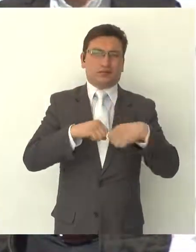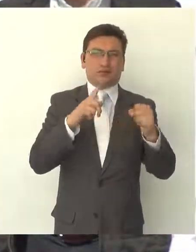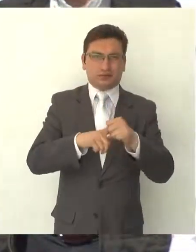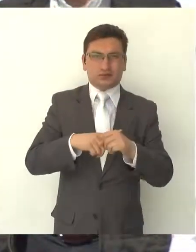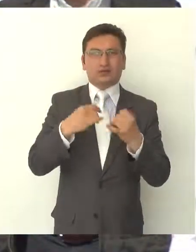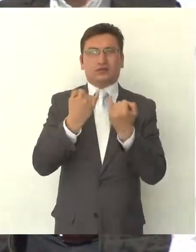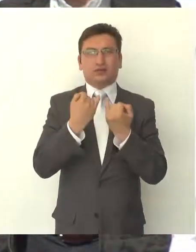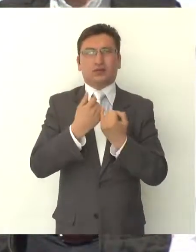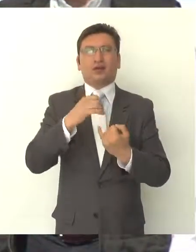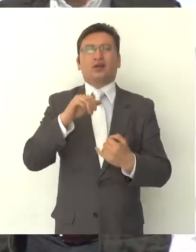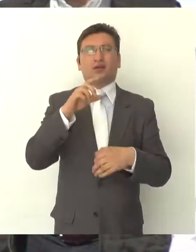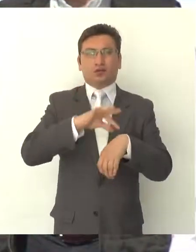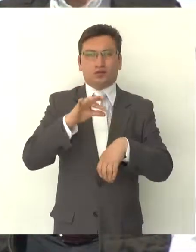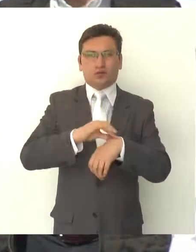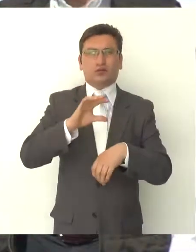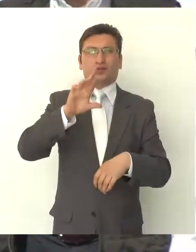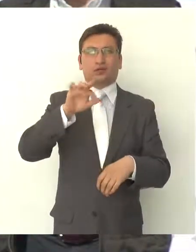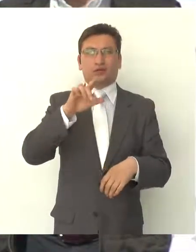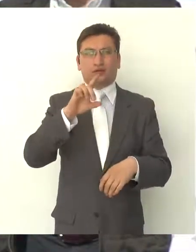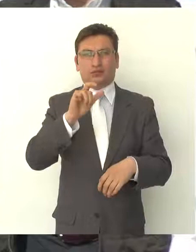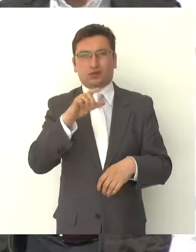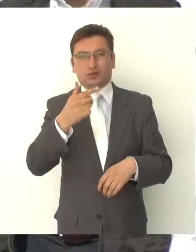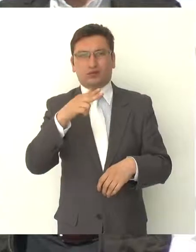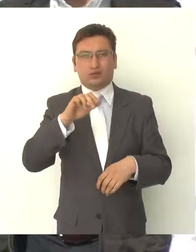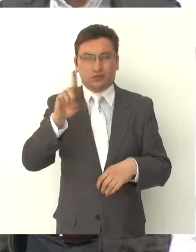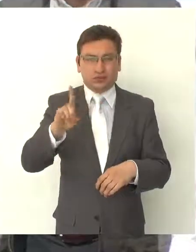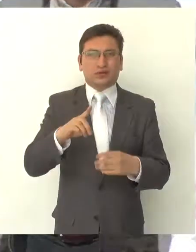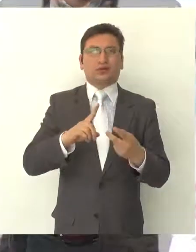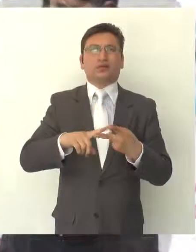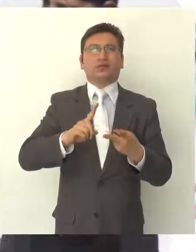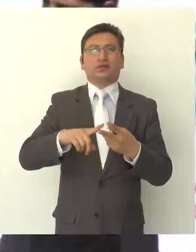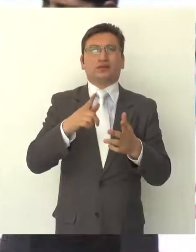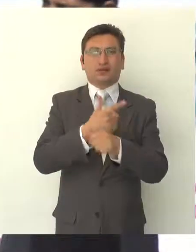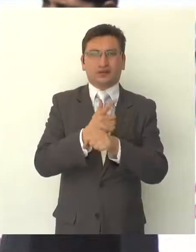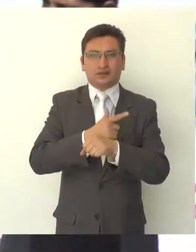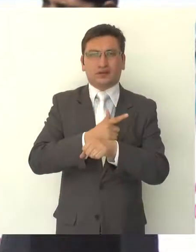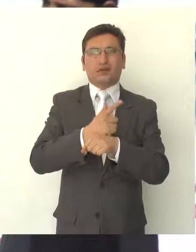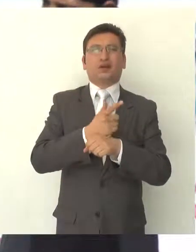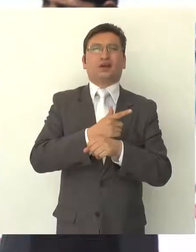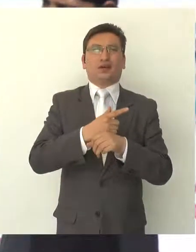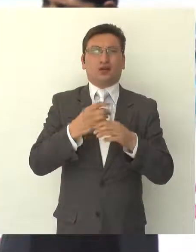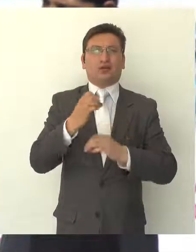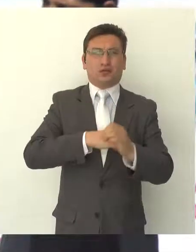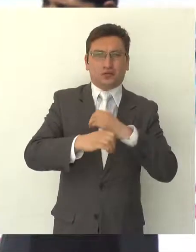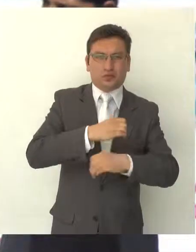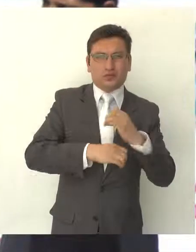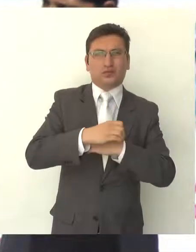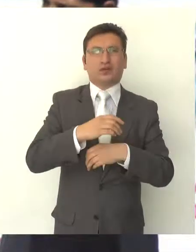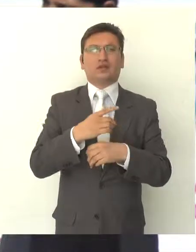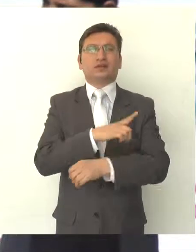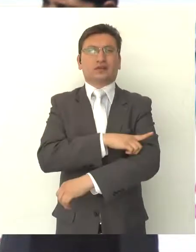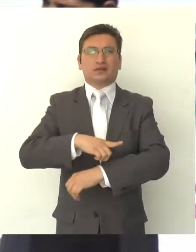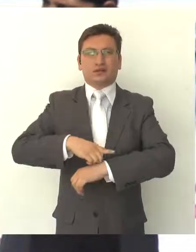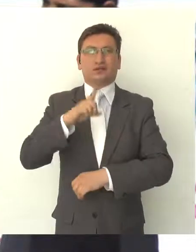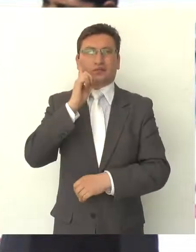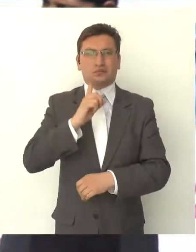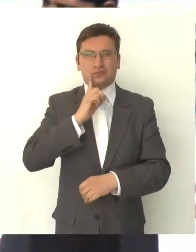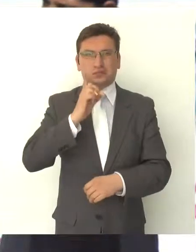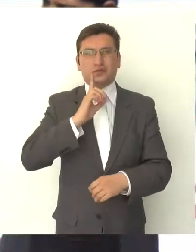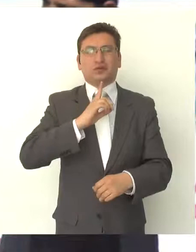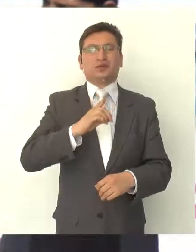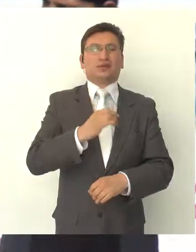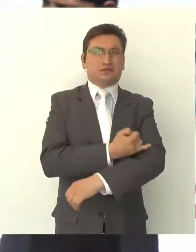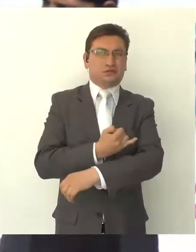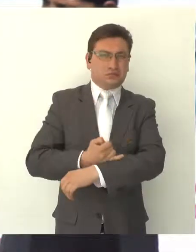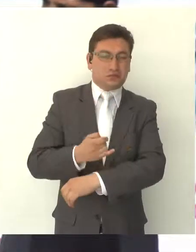Agüed Ortega, secretario de Salud, el licenciado Edgar Osvaldo Rodríguez, secretario de Obras y la delegada de Iztapalapa,